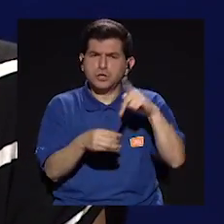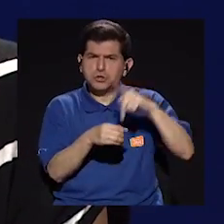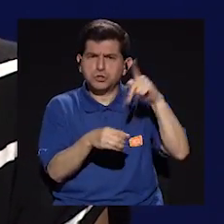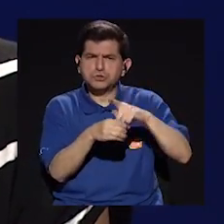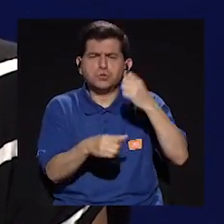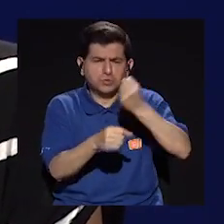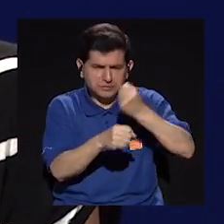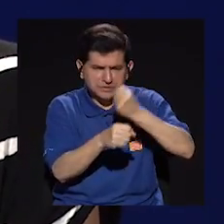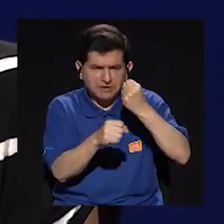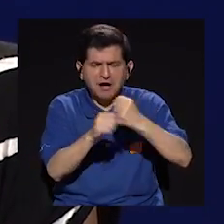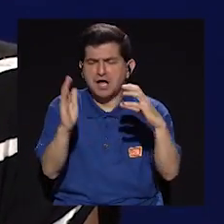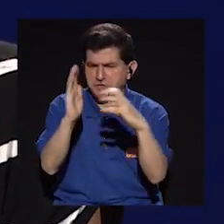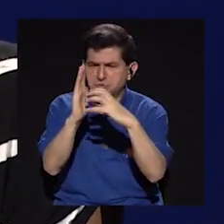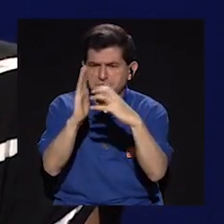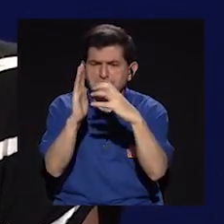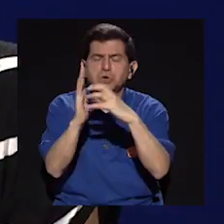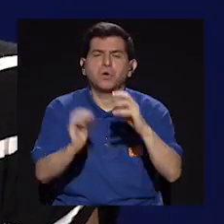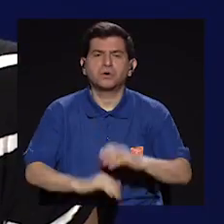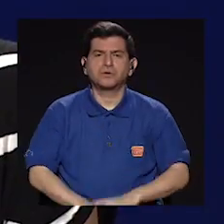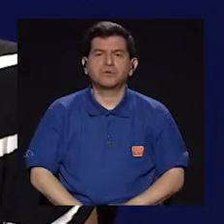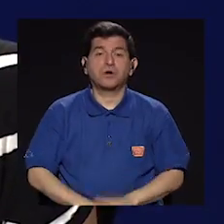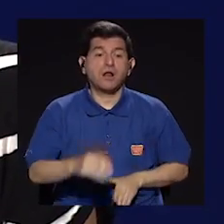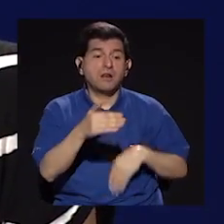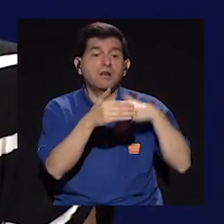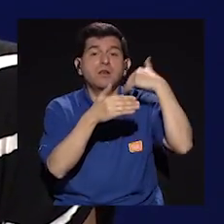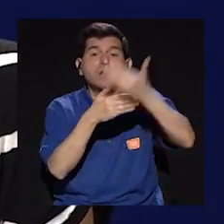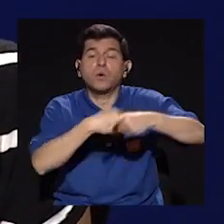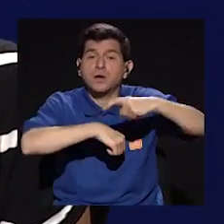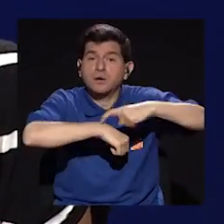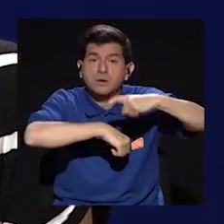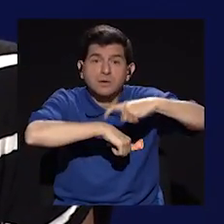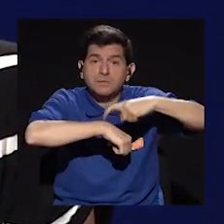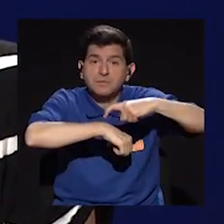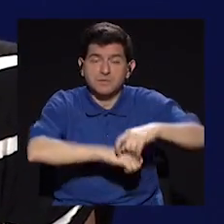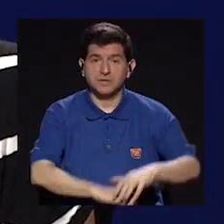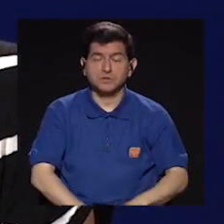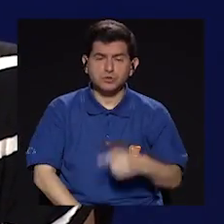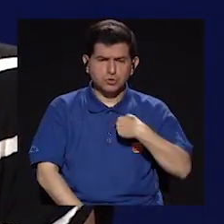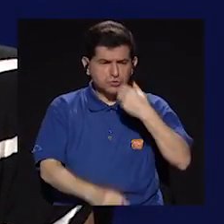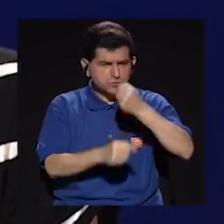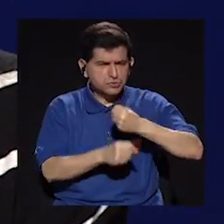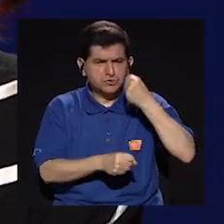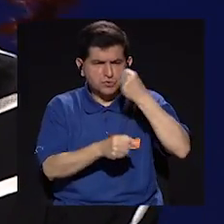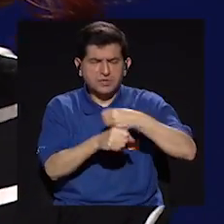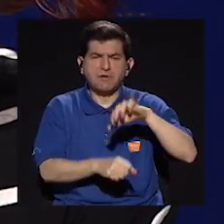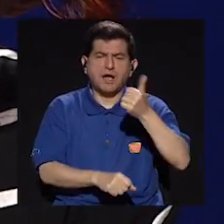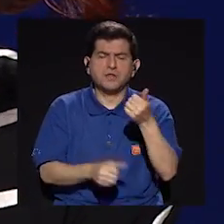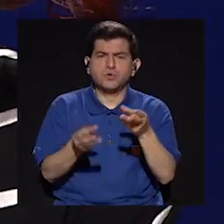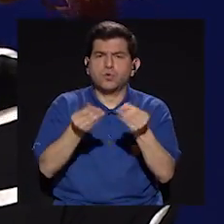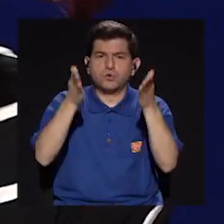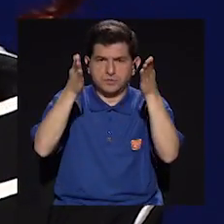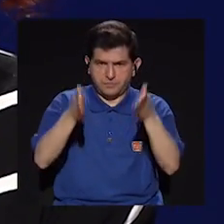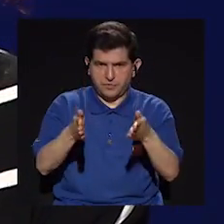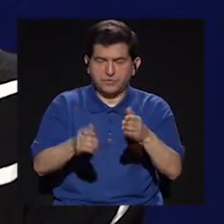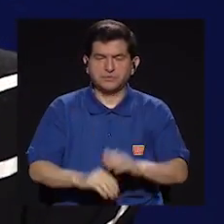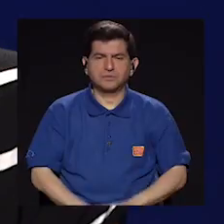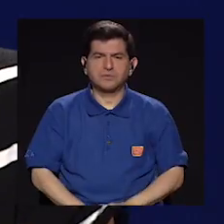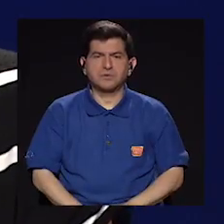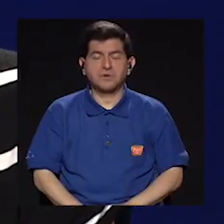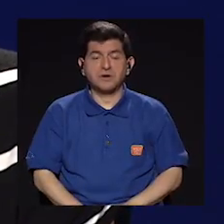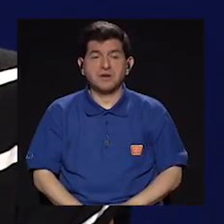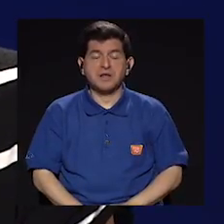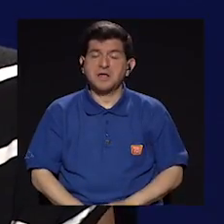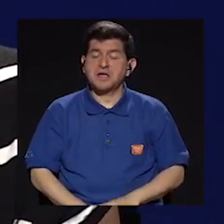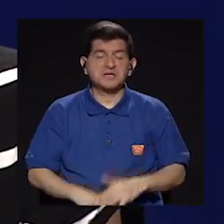involucrar. Estuvimos trabajando el guión un rato y después en un momento yo venía trabajando como con otra productora y en algún